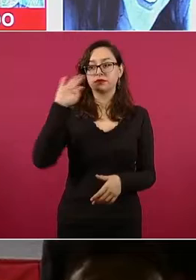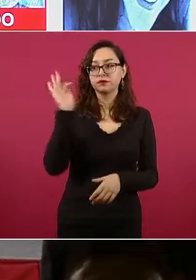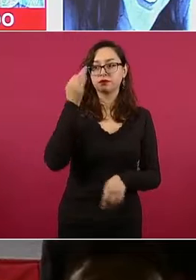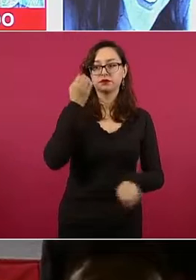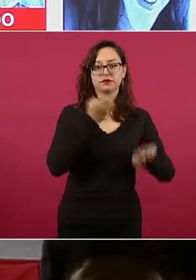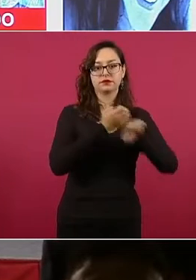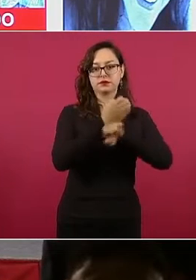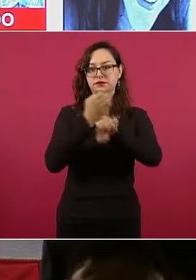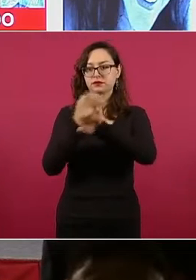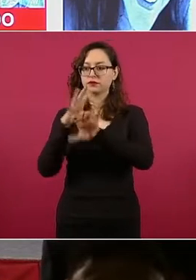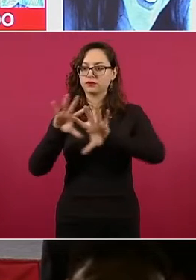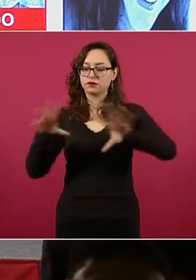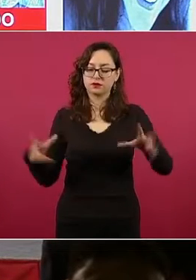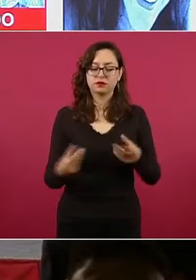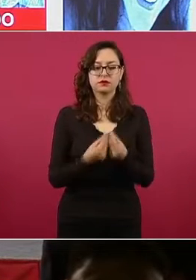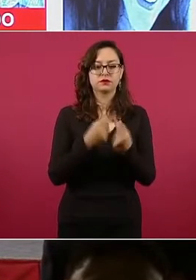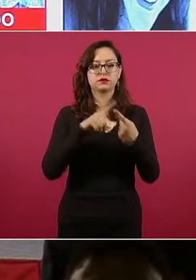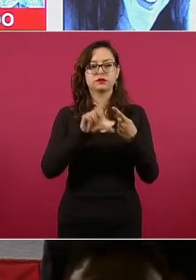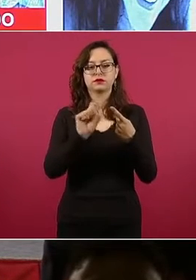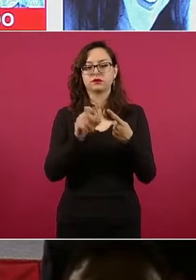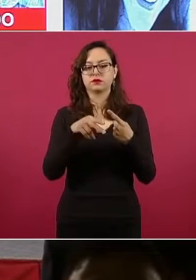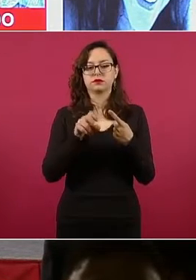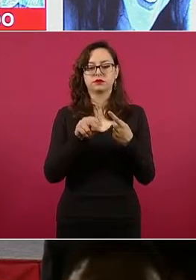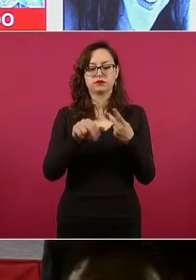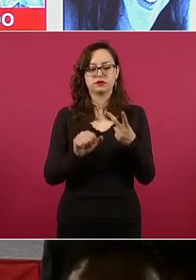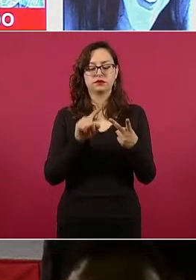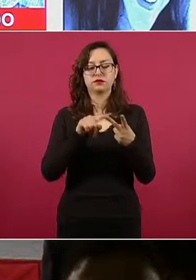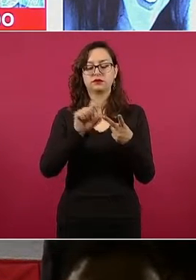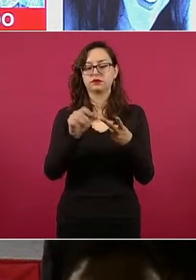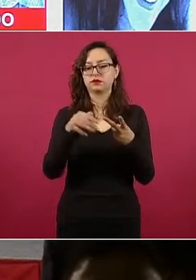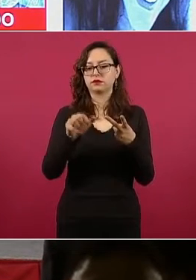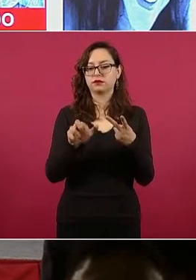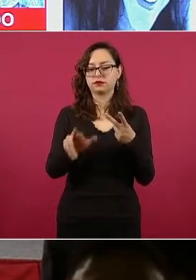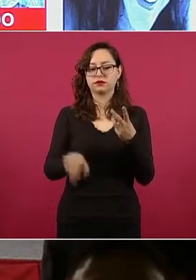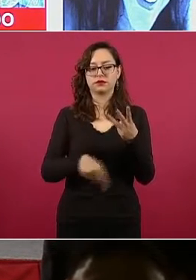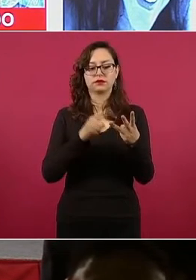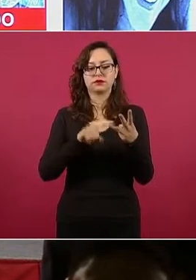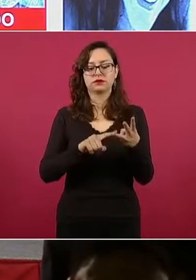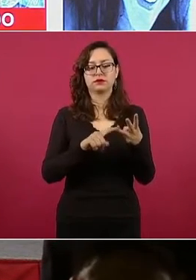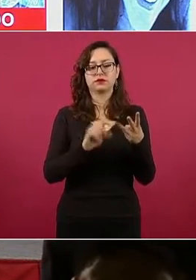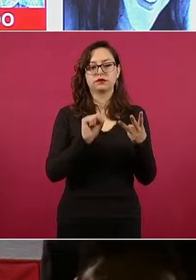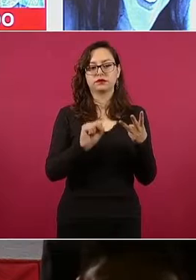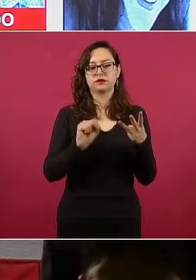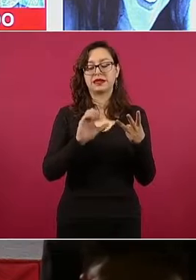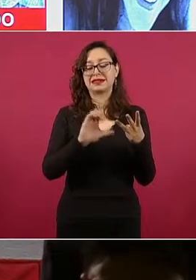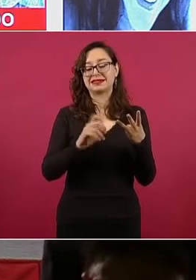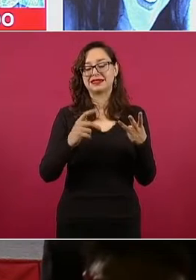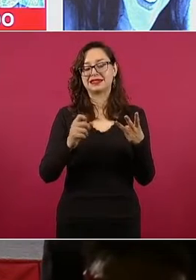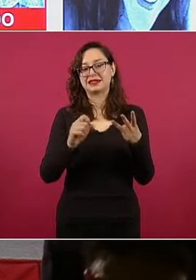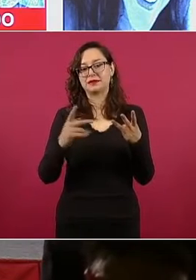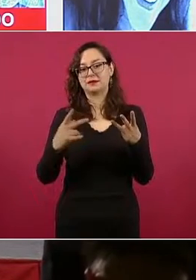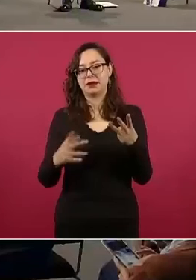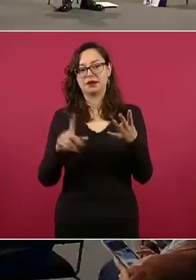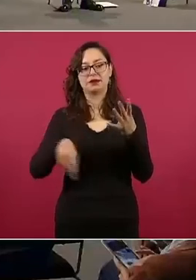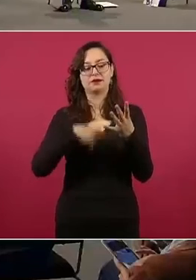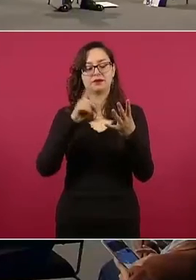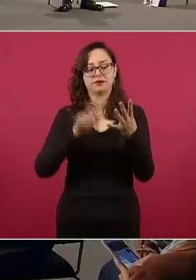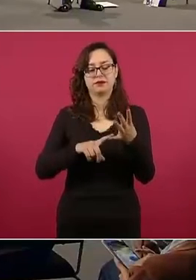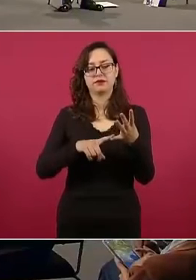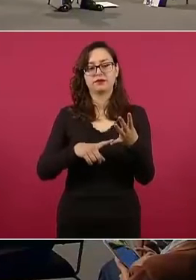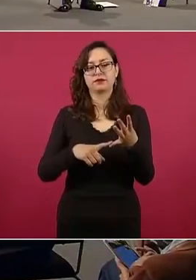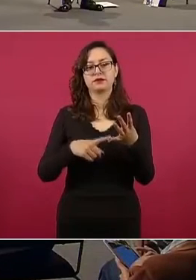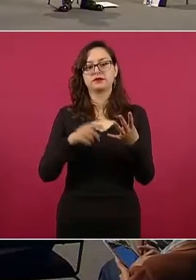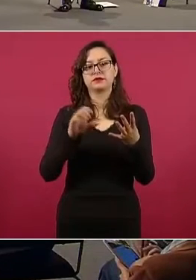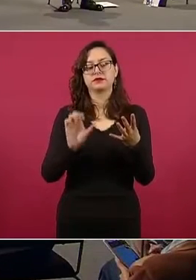la Secretaría de la Defensa, de la Marina, Seguridad y Protección Ciudadana, Centro Nacional de Inteligencia,